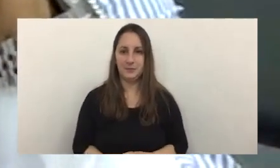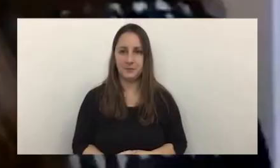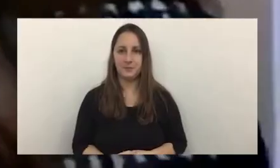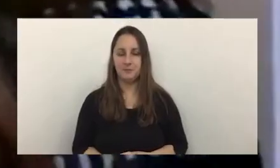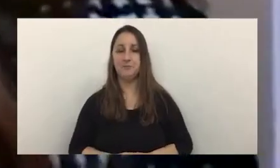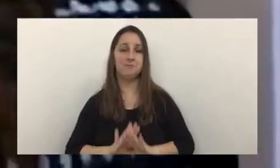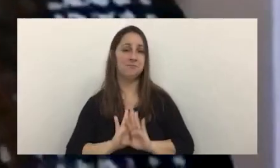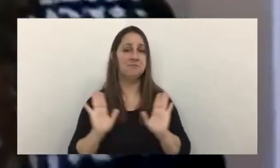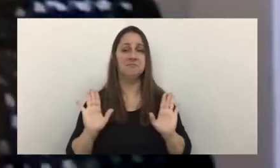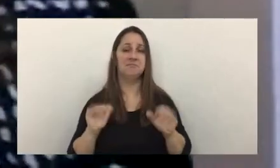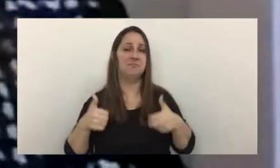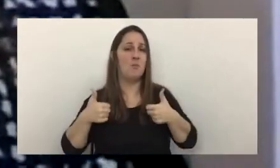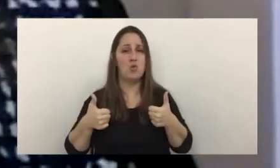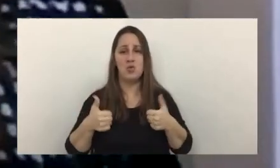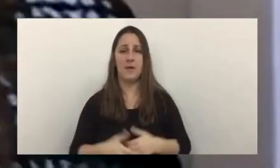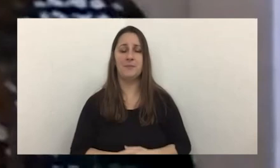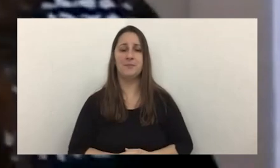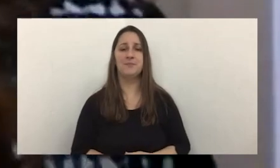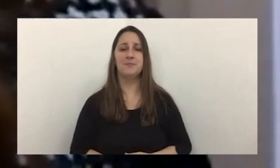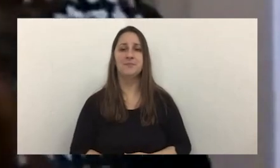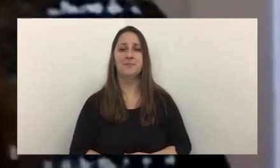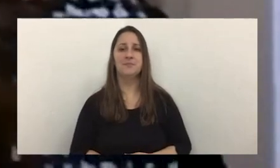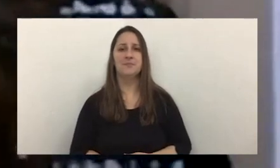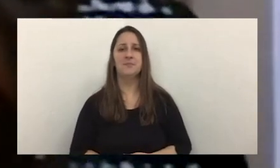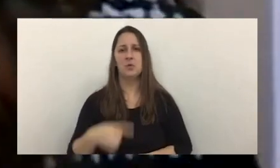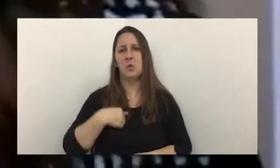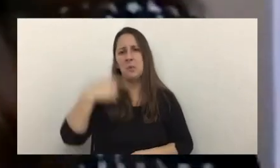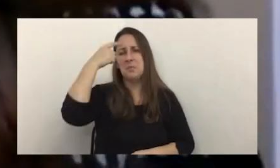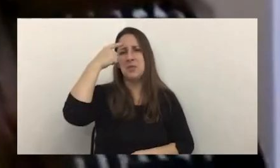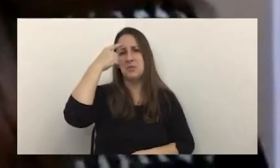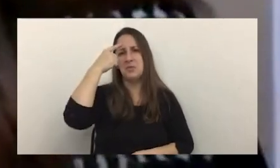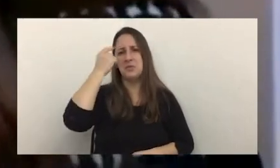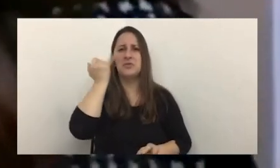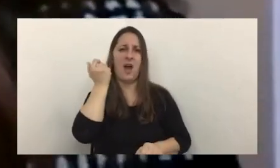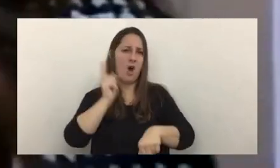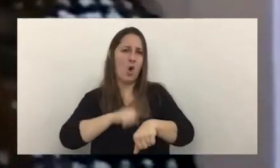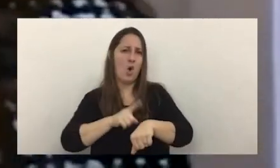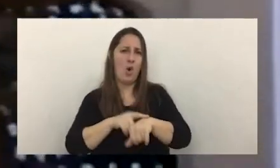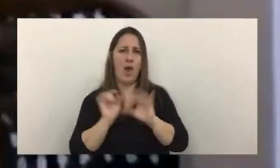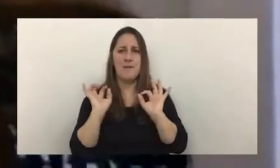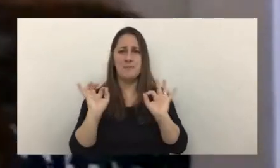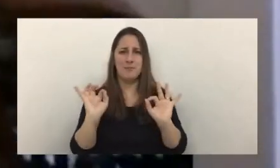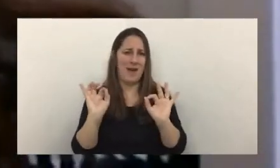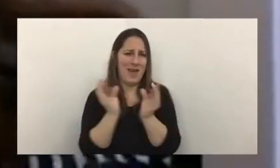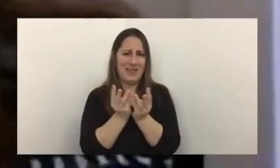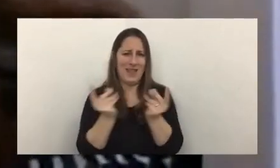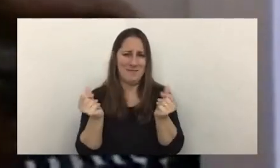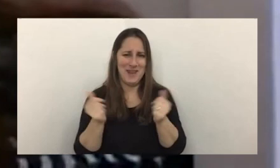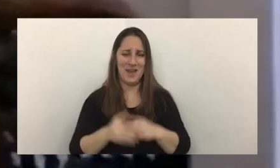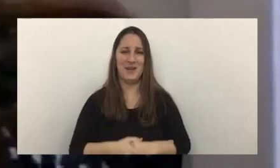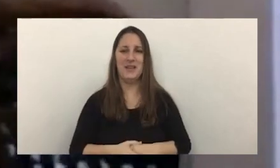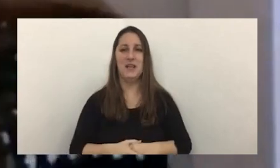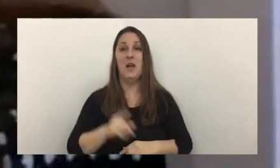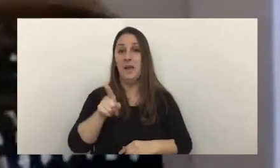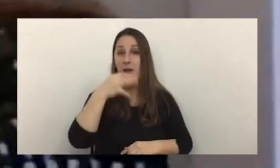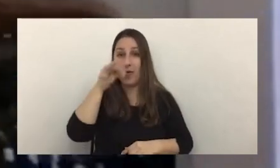excelente excelente y bueno creo que ya estamos sobre un horario para cerrar porque esto